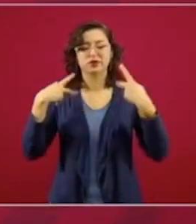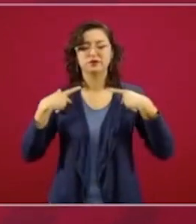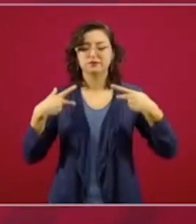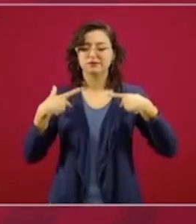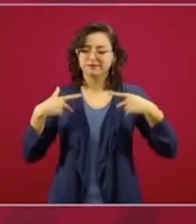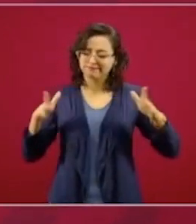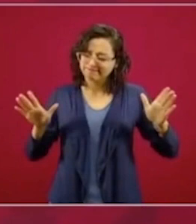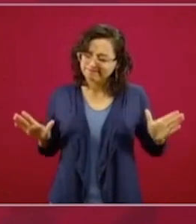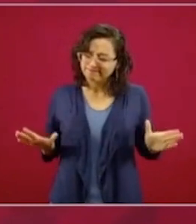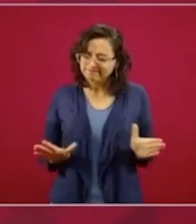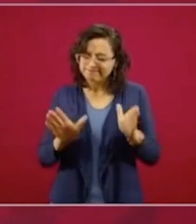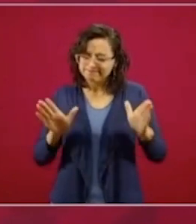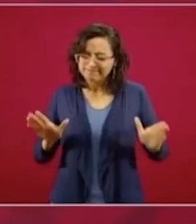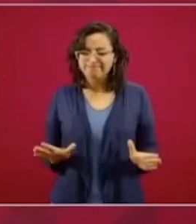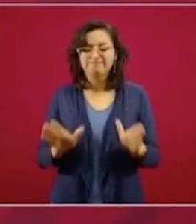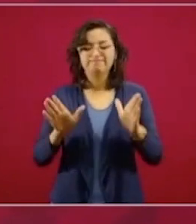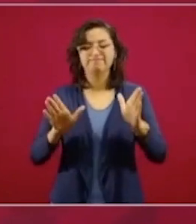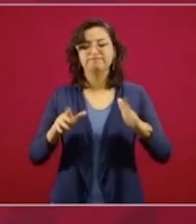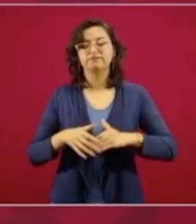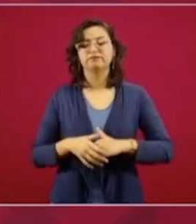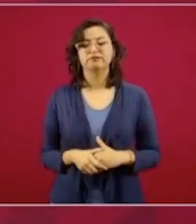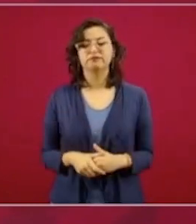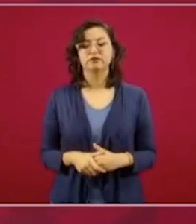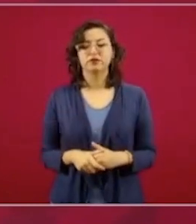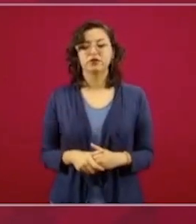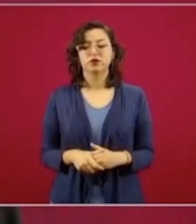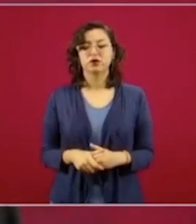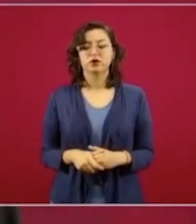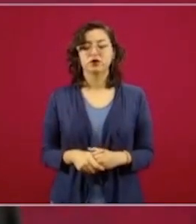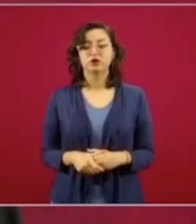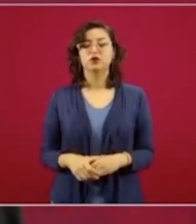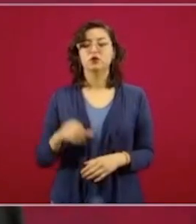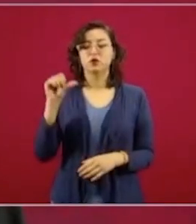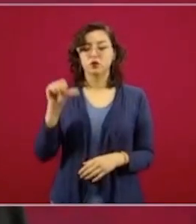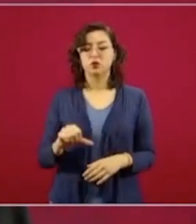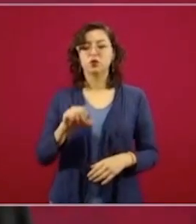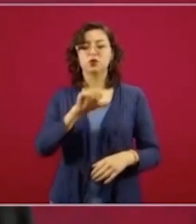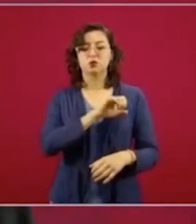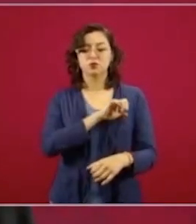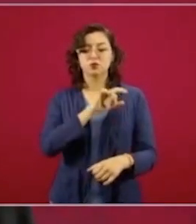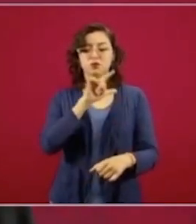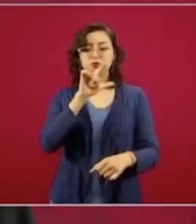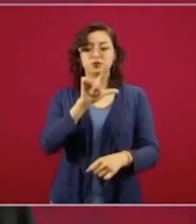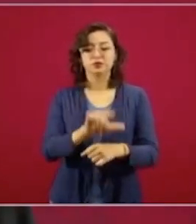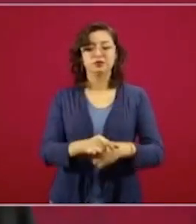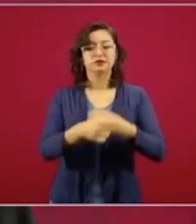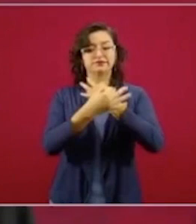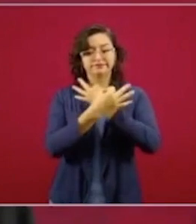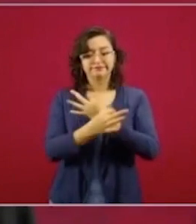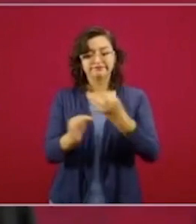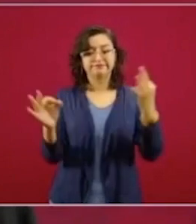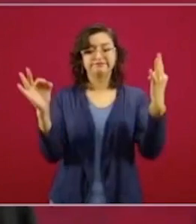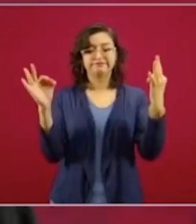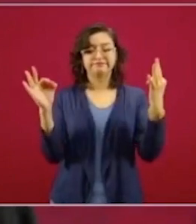aquí de manera especial mando un mensaje, un